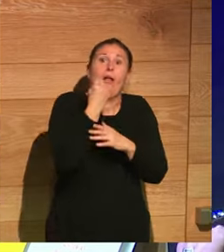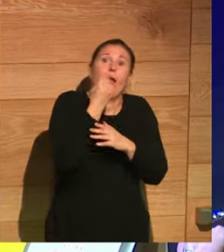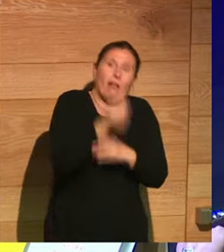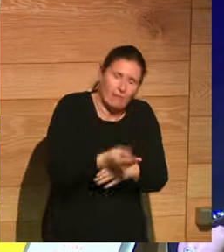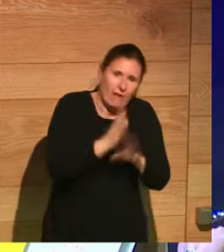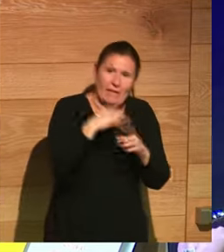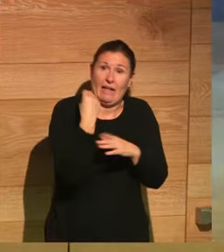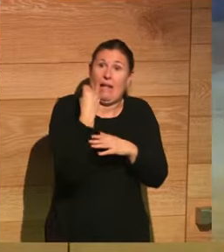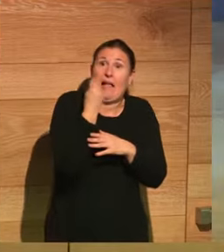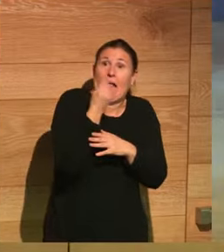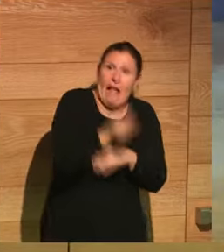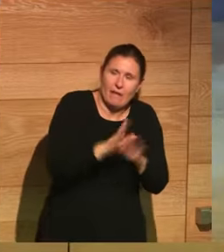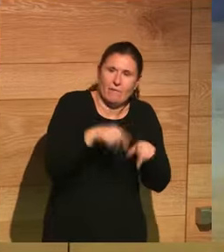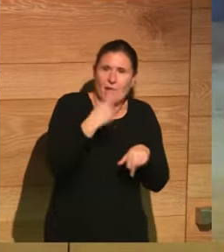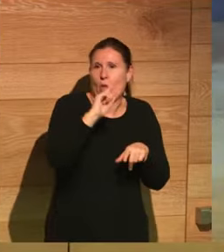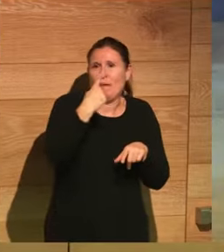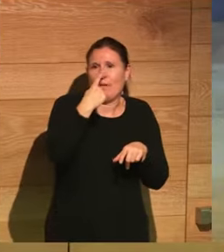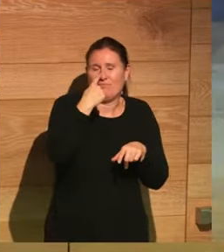lo probéis. Es esto.